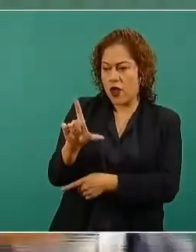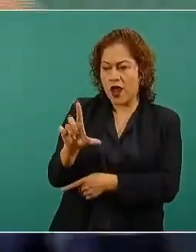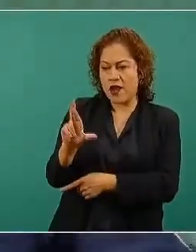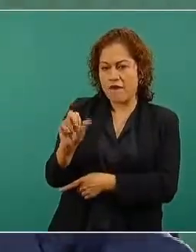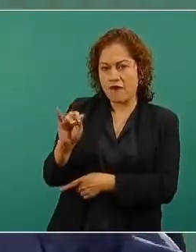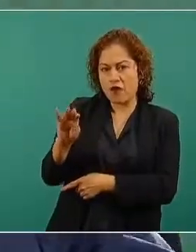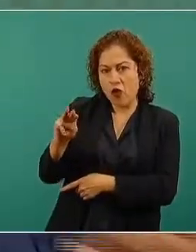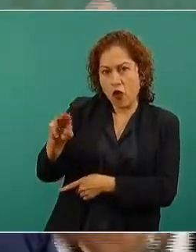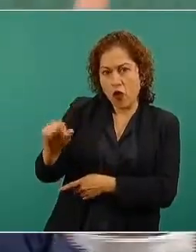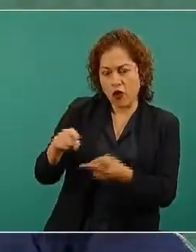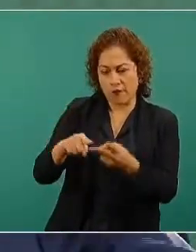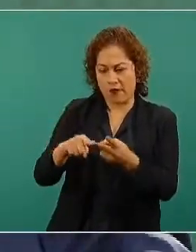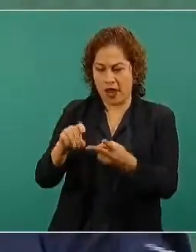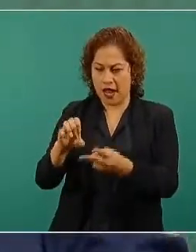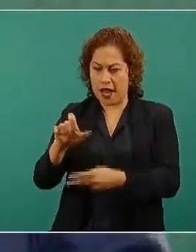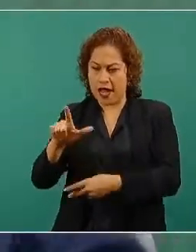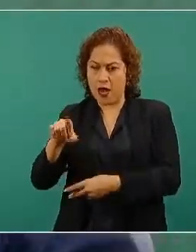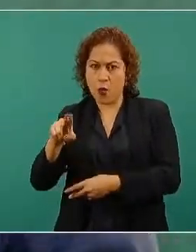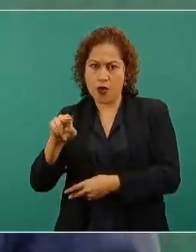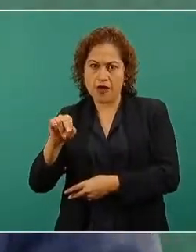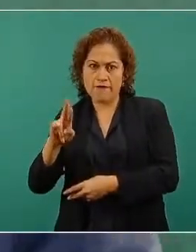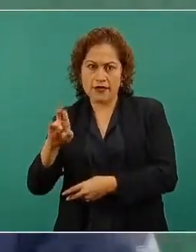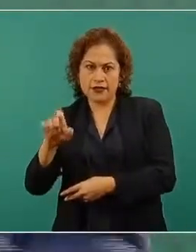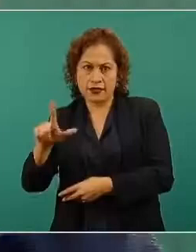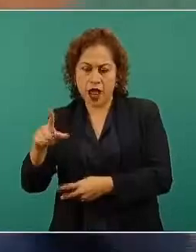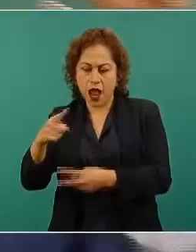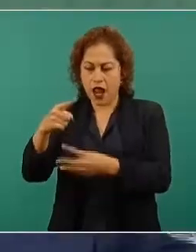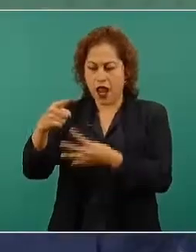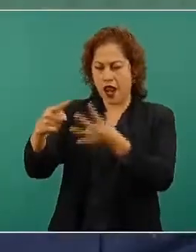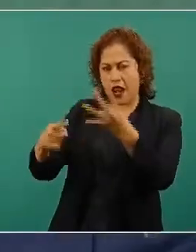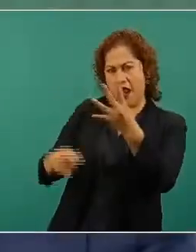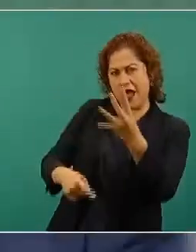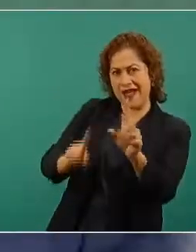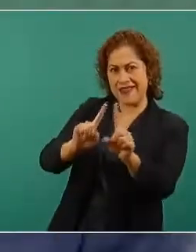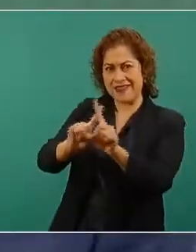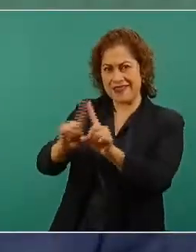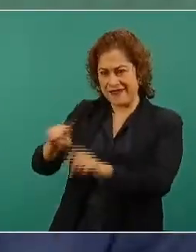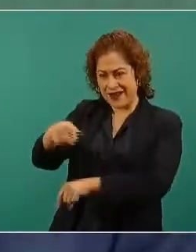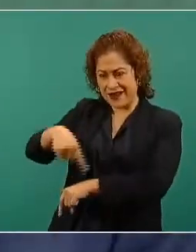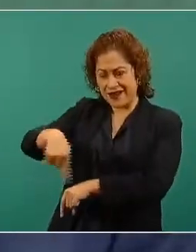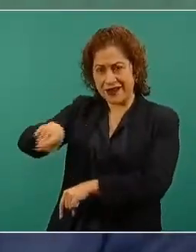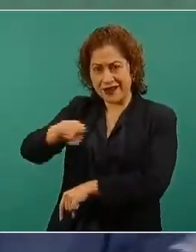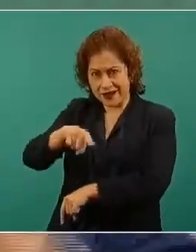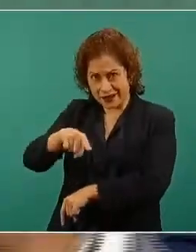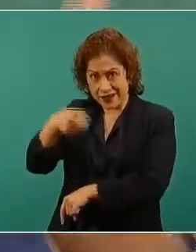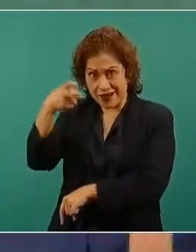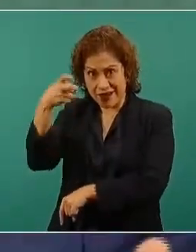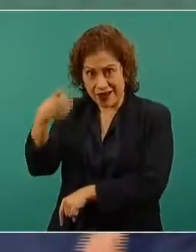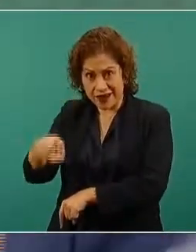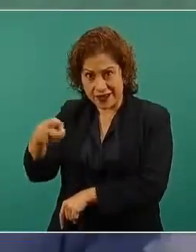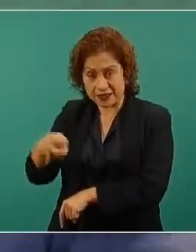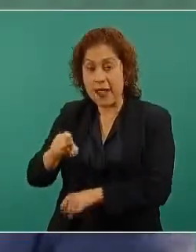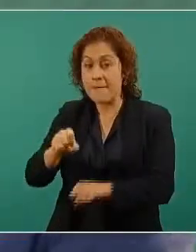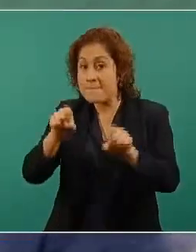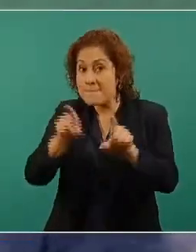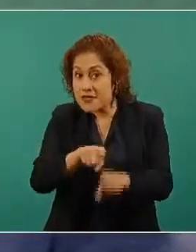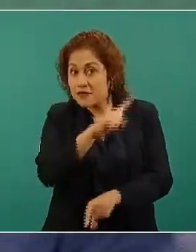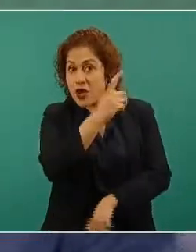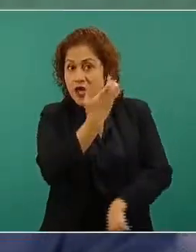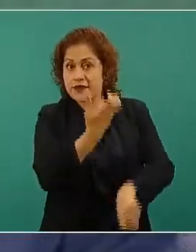a todos estos medios, incluso al New York Times, les ofrecemos disculpas